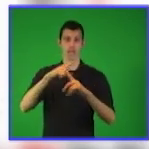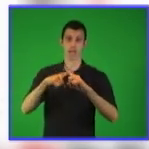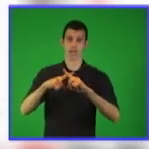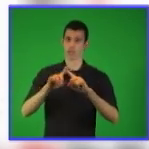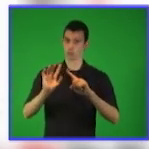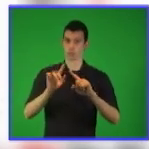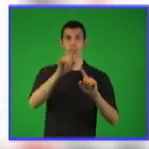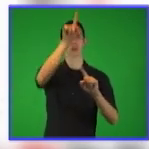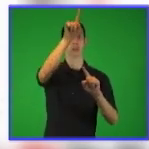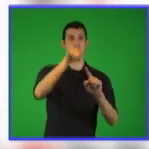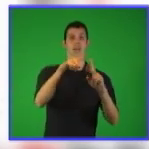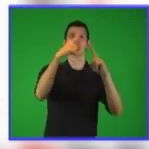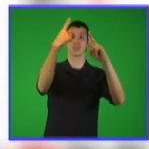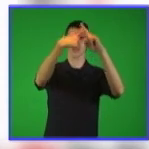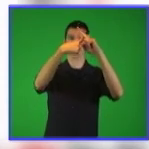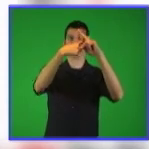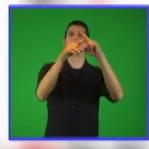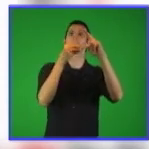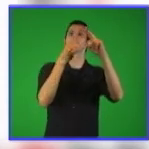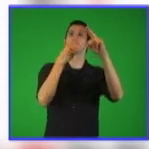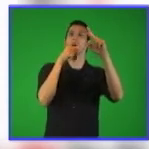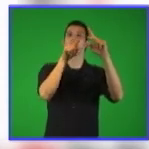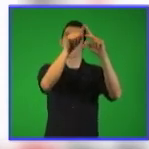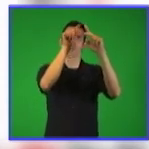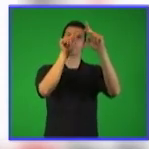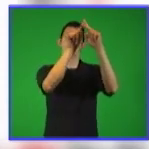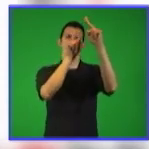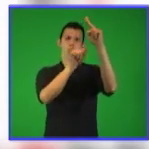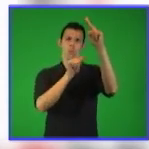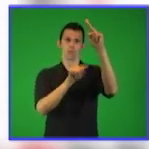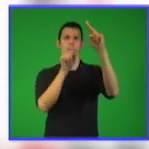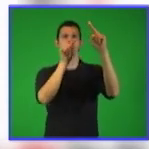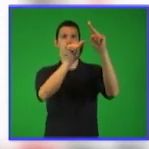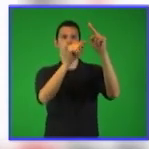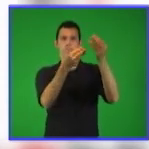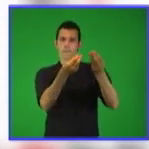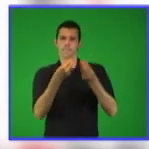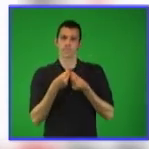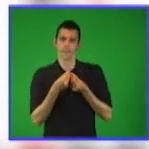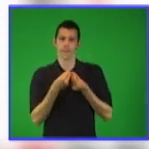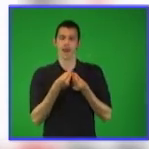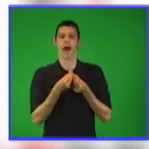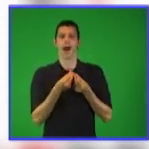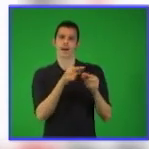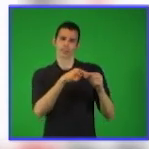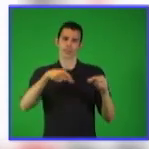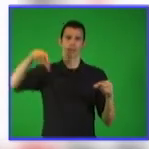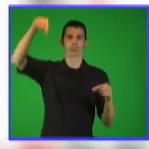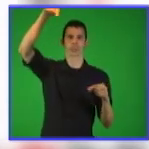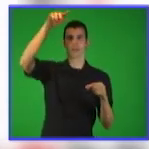de las X y en este caso puede abrir hacia la derecha o hacia la izquierda